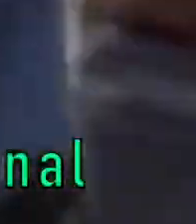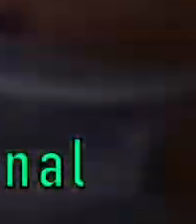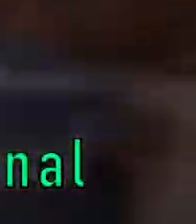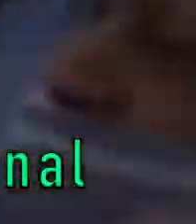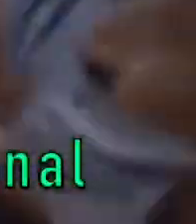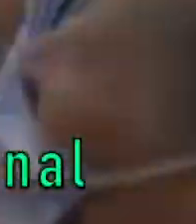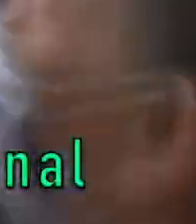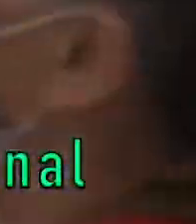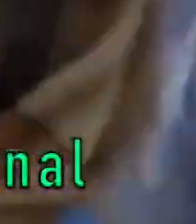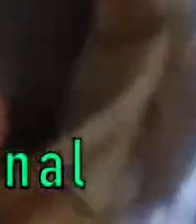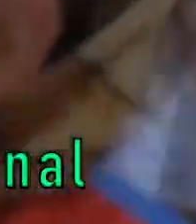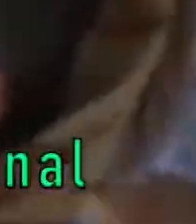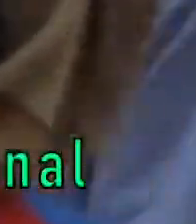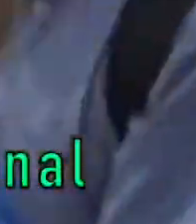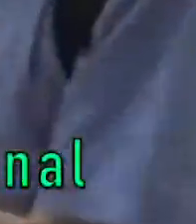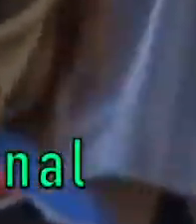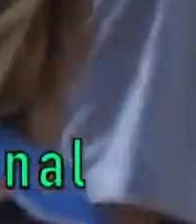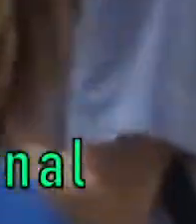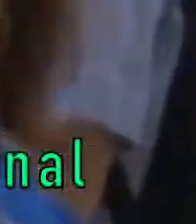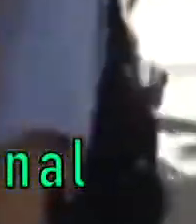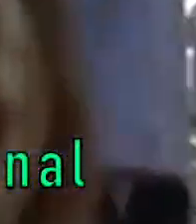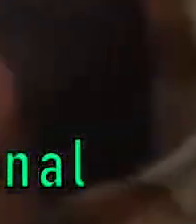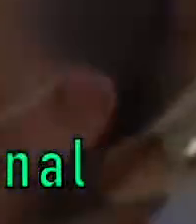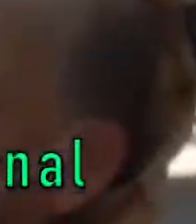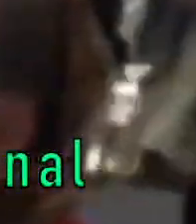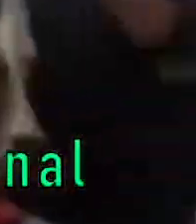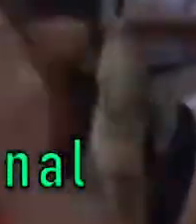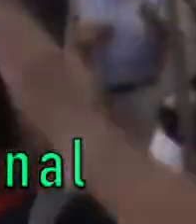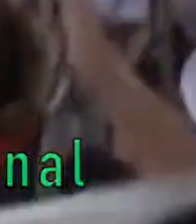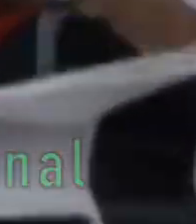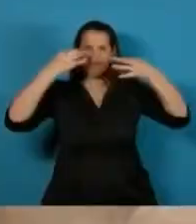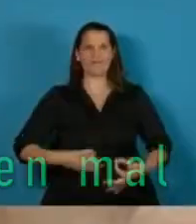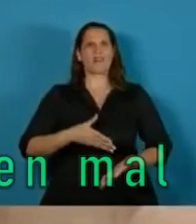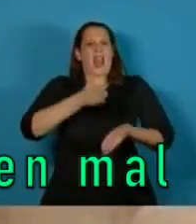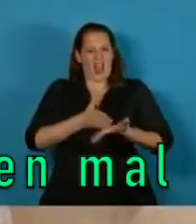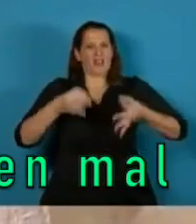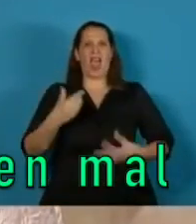Fondo Monetario Internacional